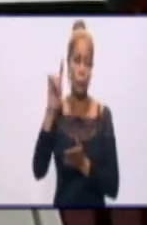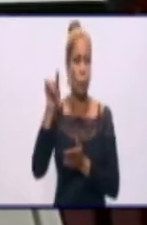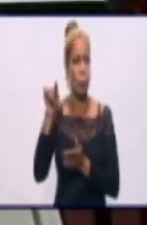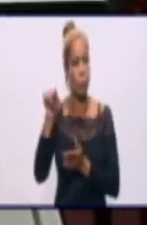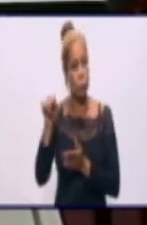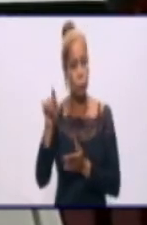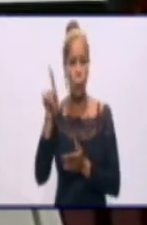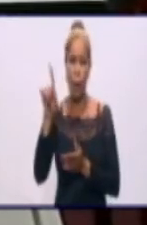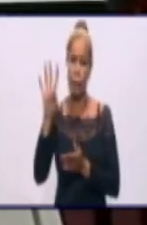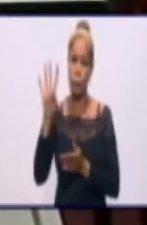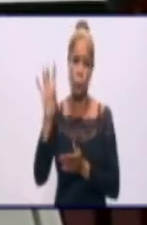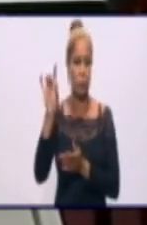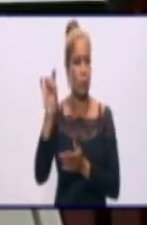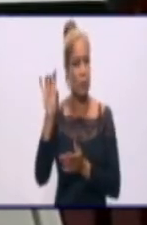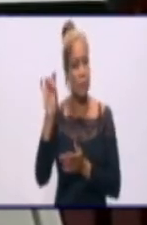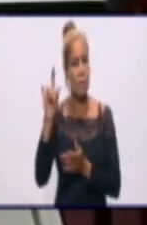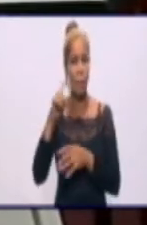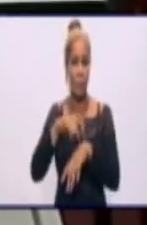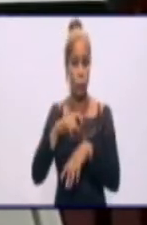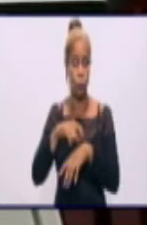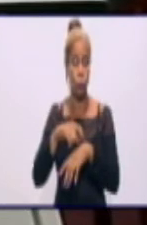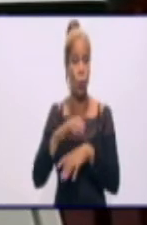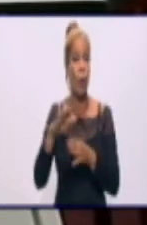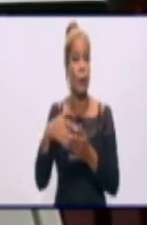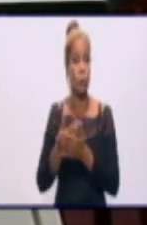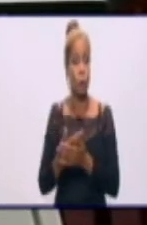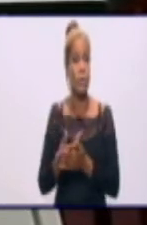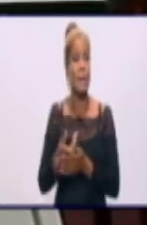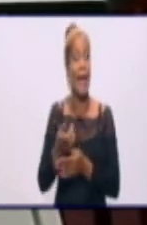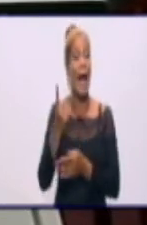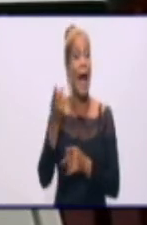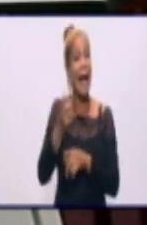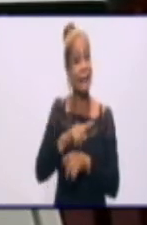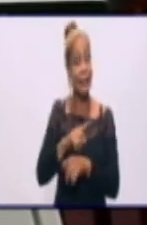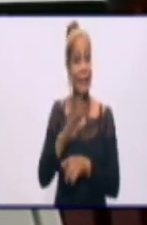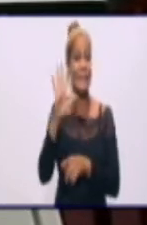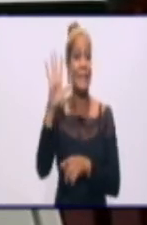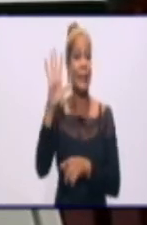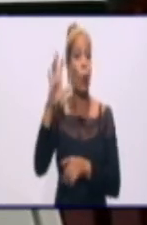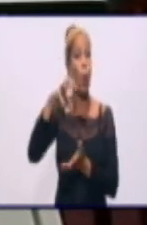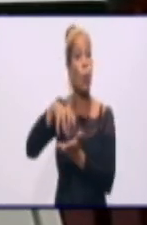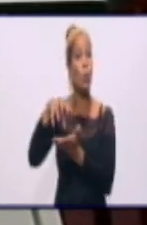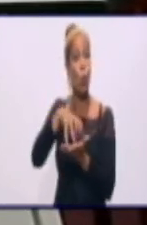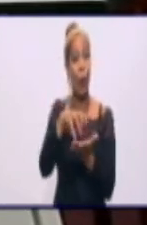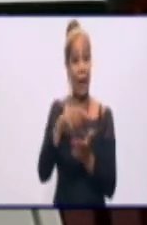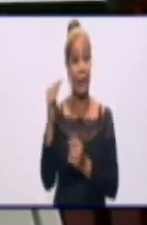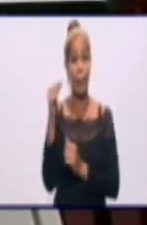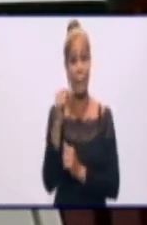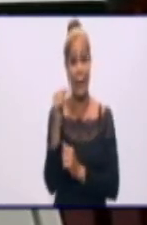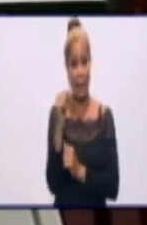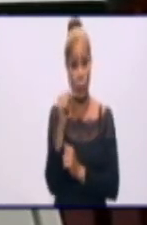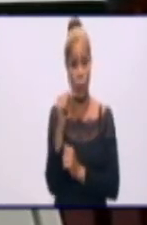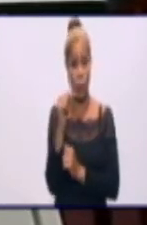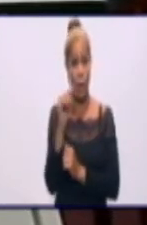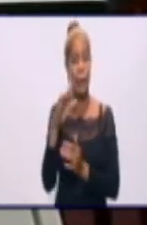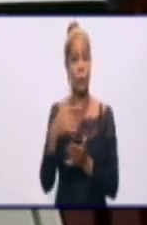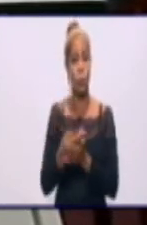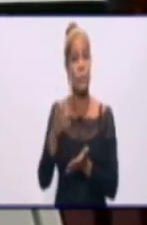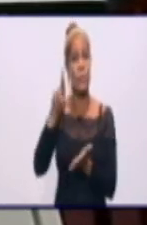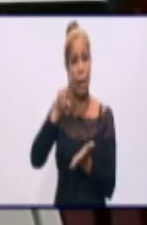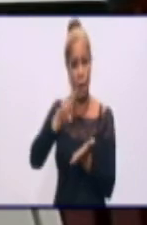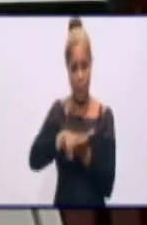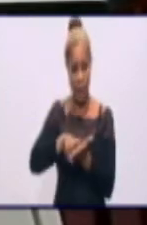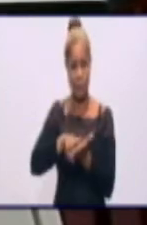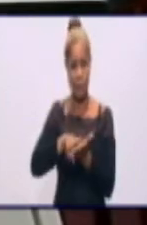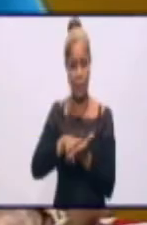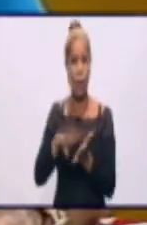en el martes se afectaron 40, es decir, ayer fueron 5 circuitos menos y también en el promedio, el martes fueron 4 horas y 54